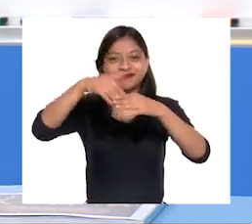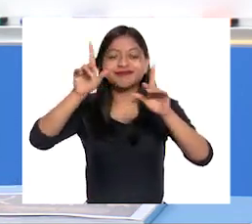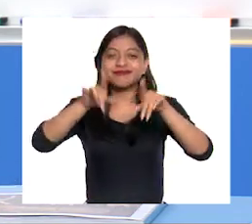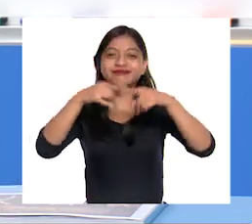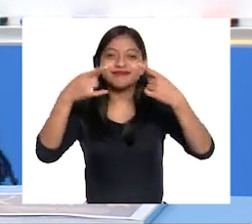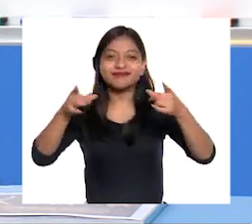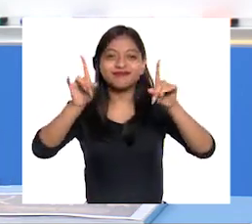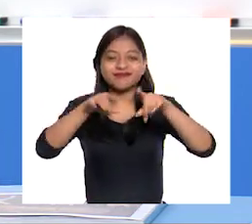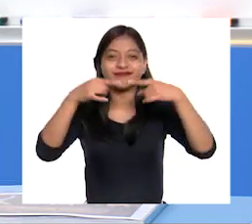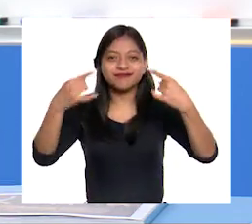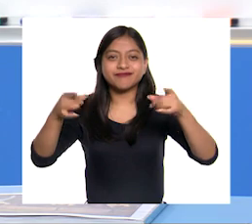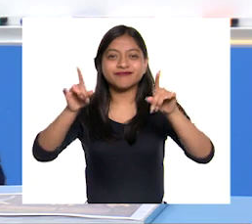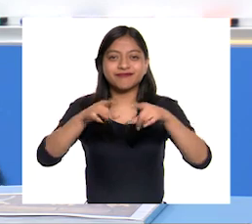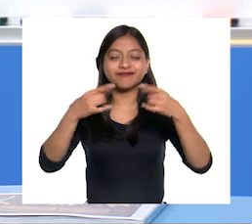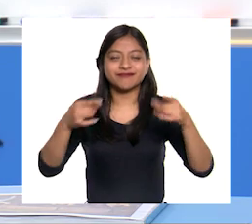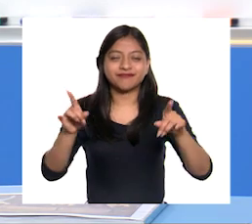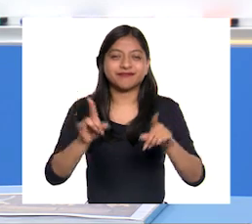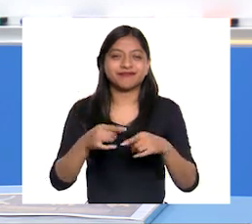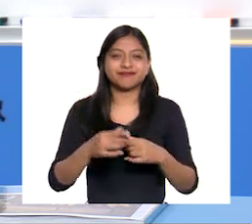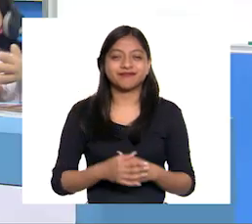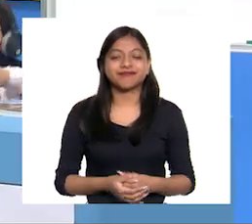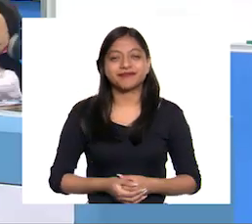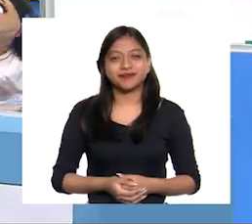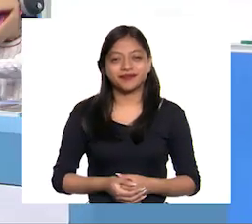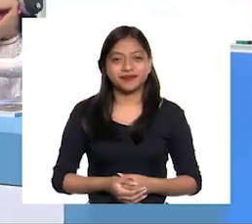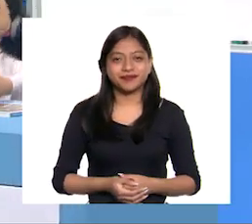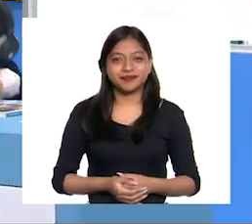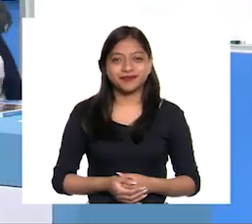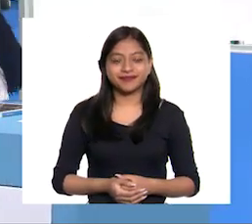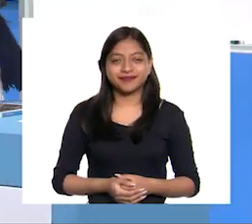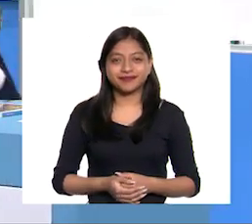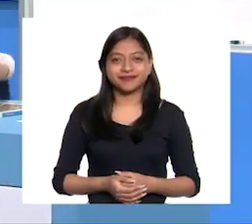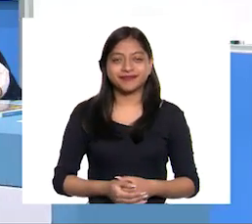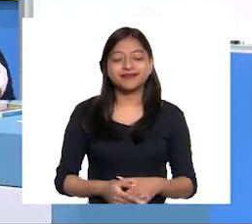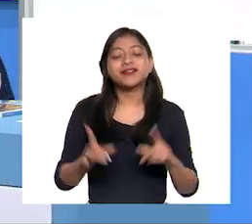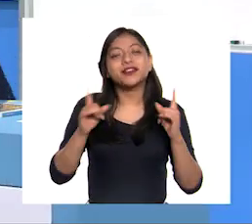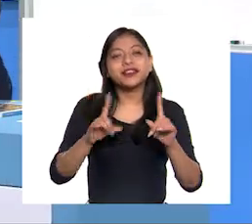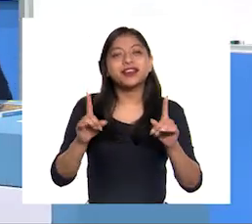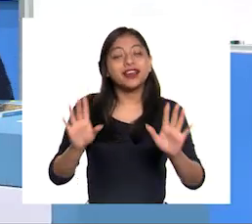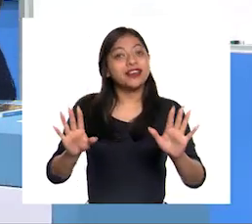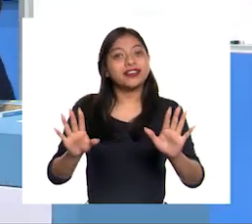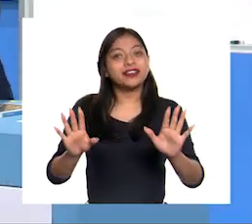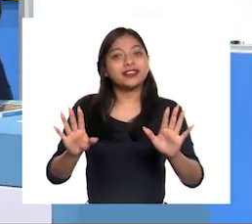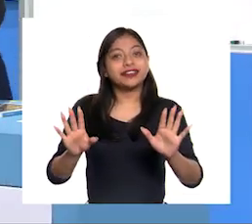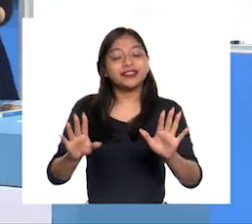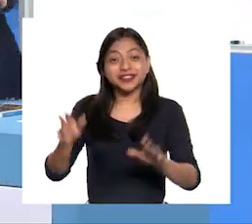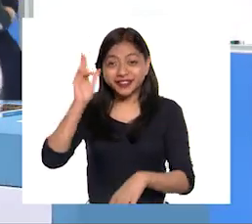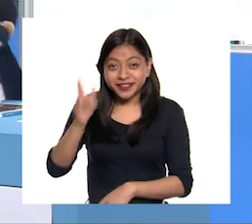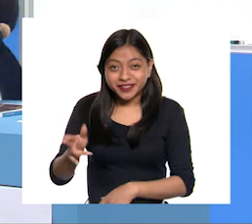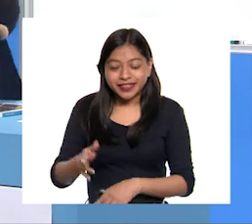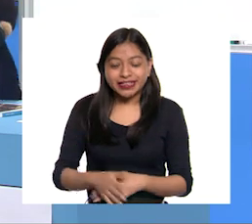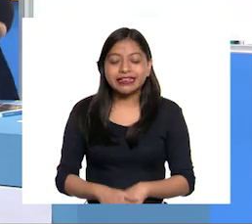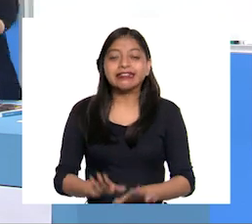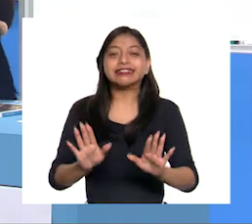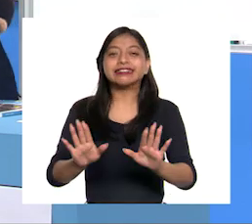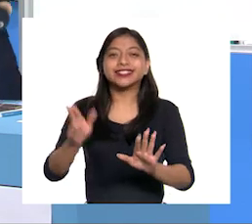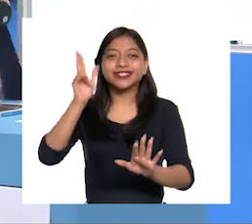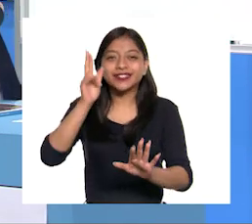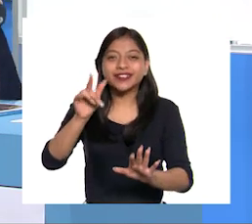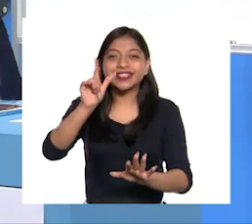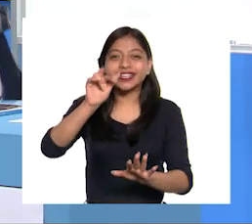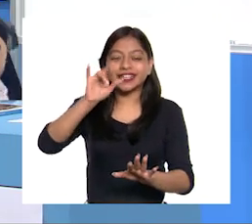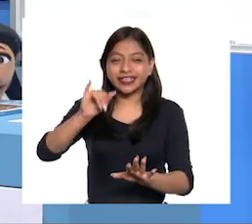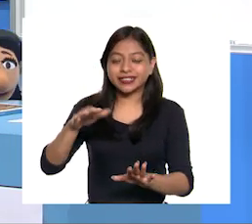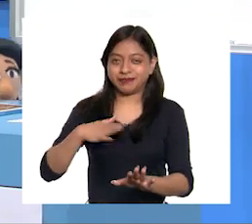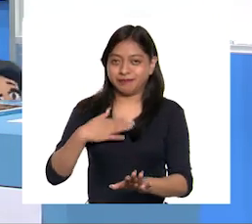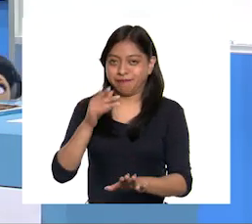Bolsitas Bolsitas Uh, bolsita Hola Hola, Lari Espérame,